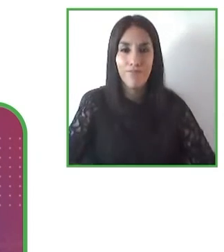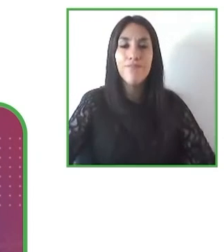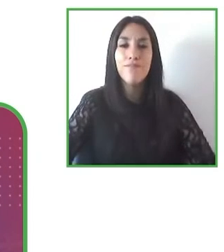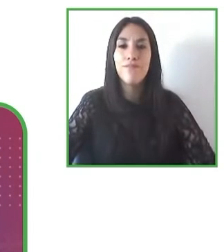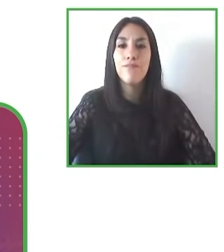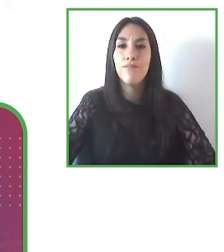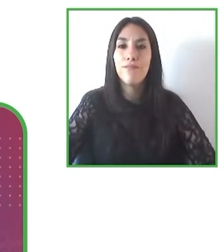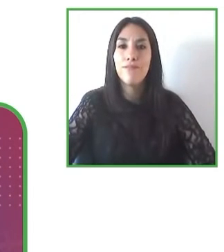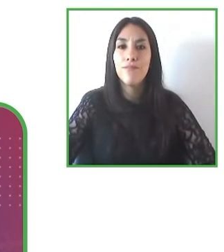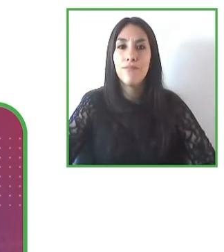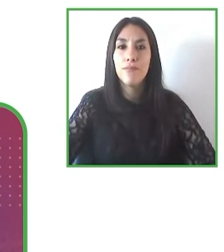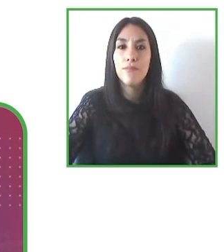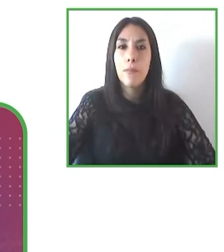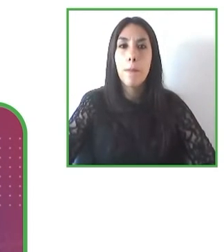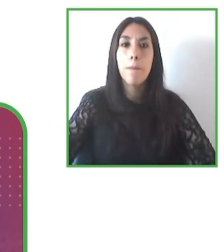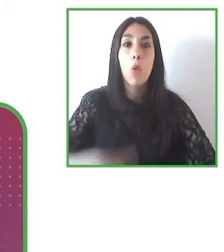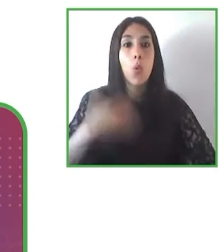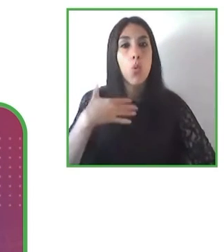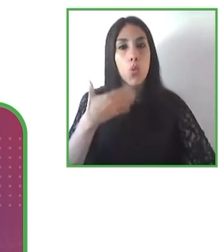interesante